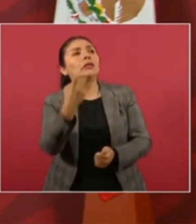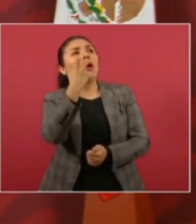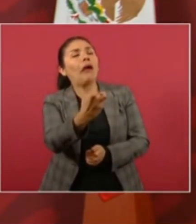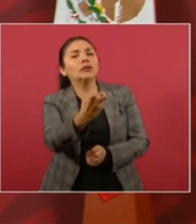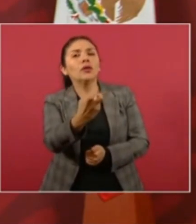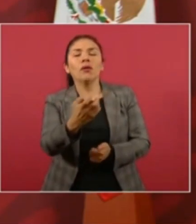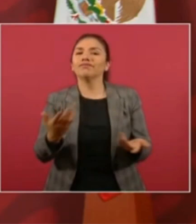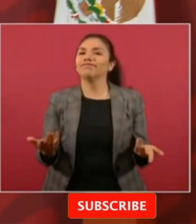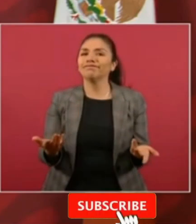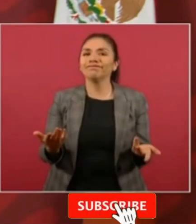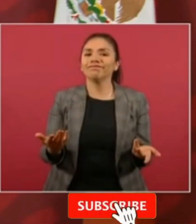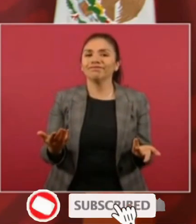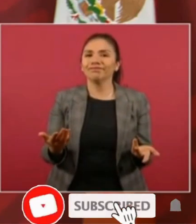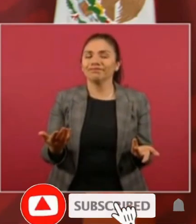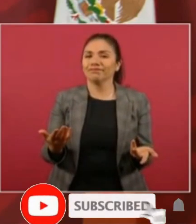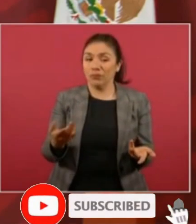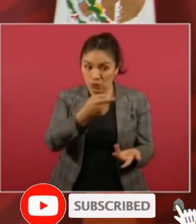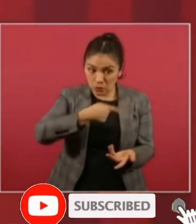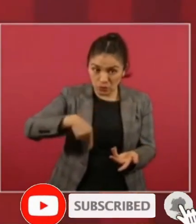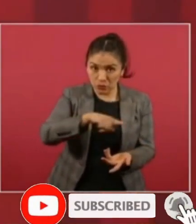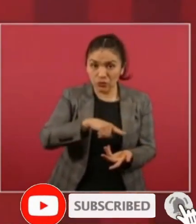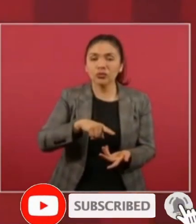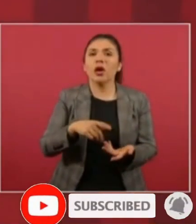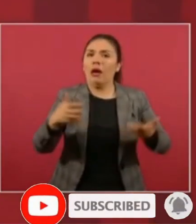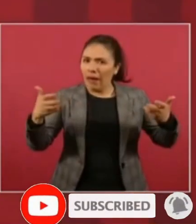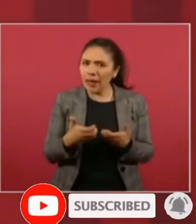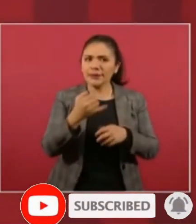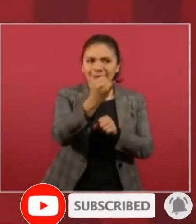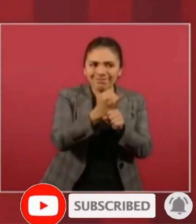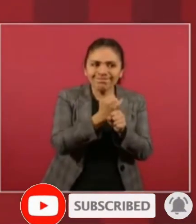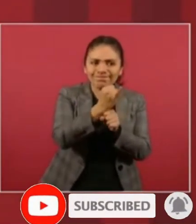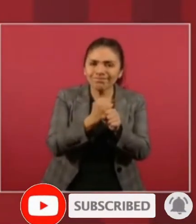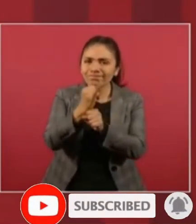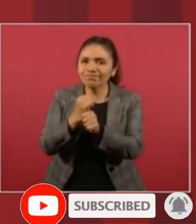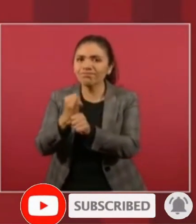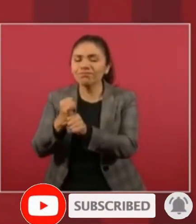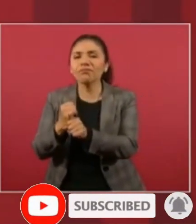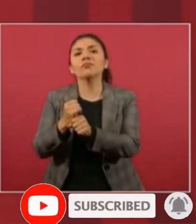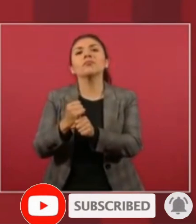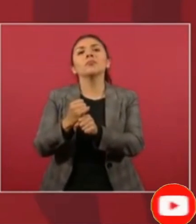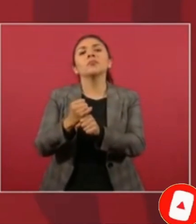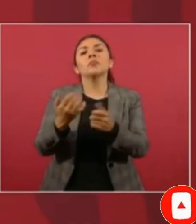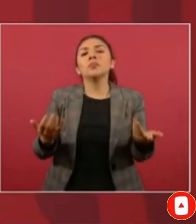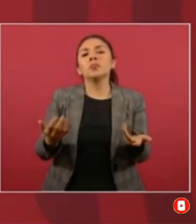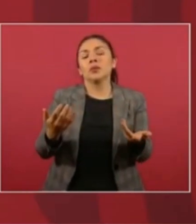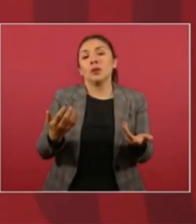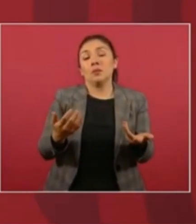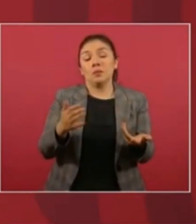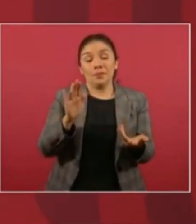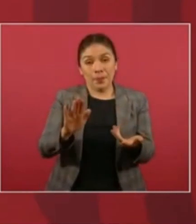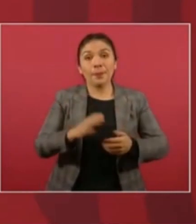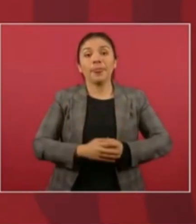Entonces, estamos haciendo toda una investigación. Para empezar,